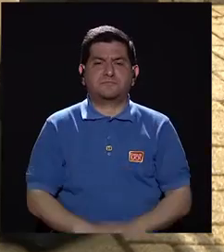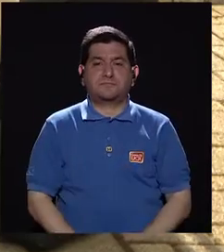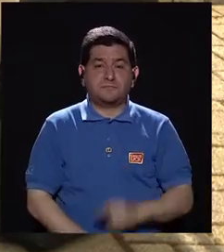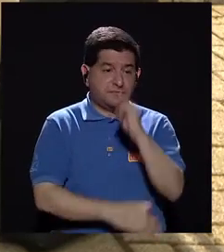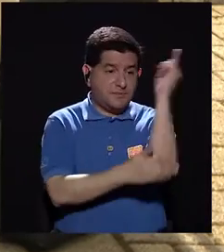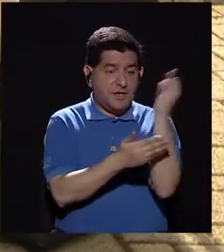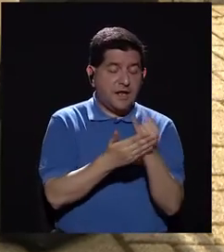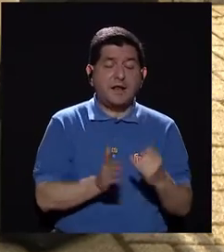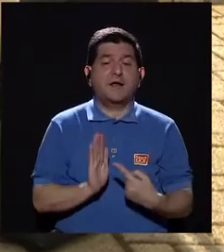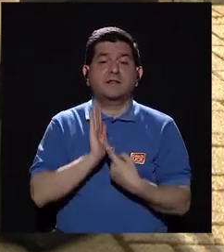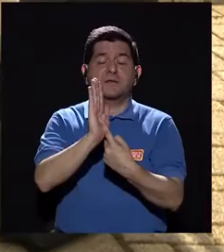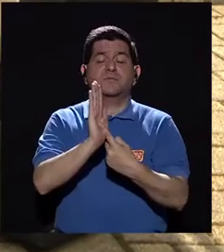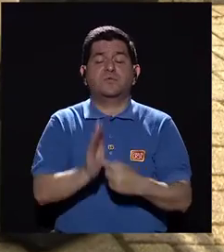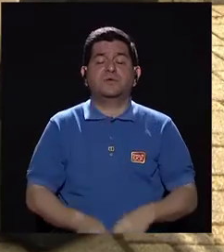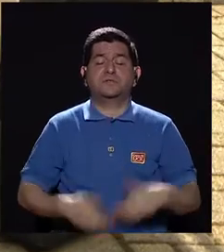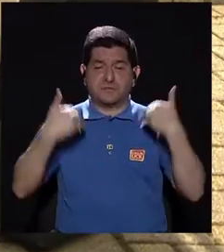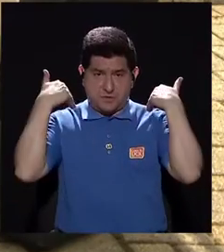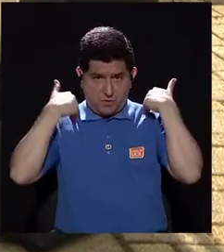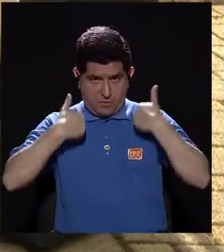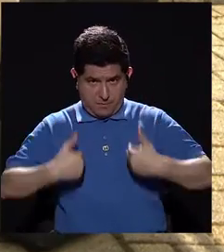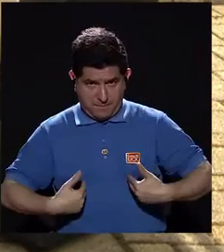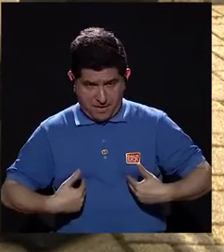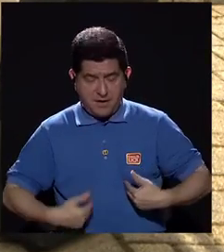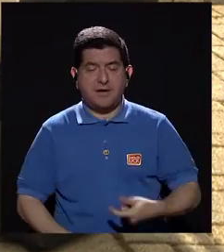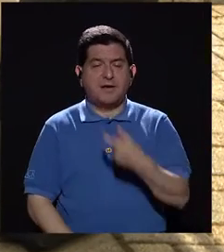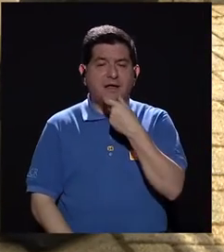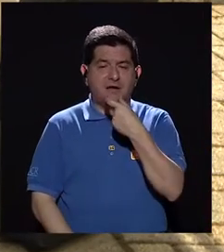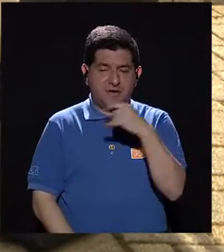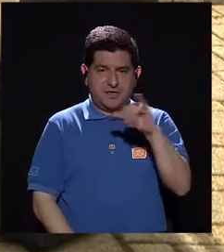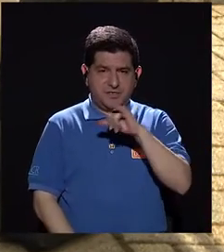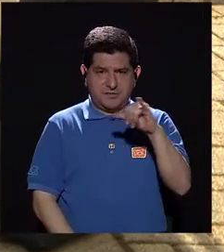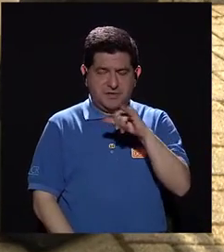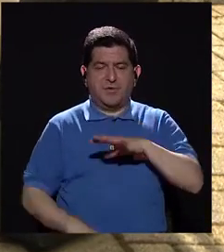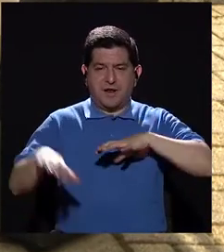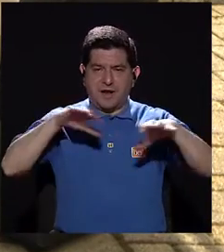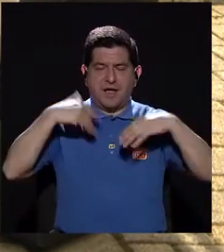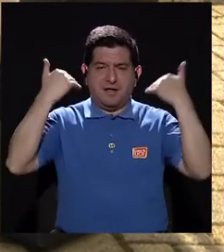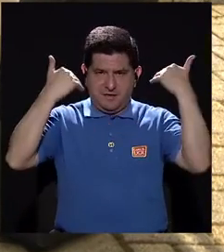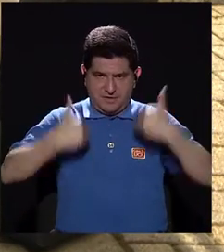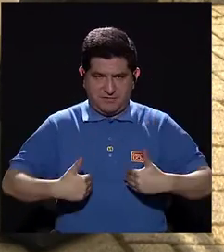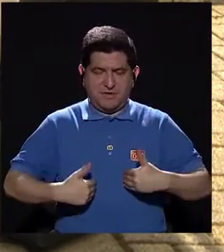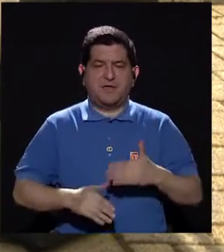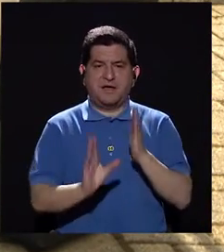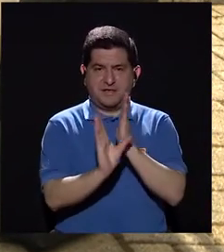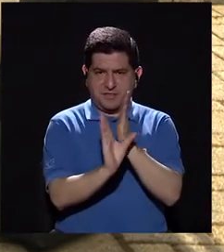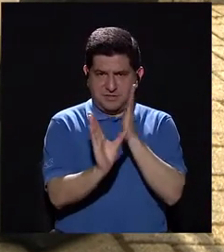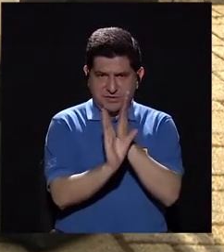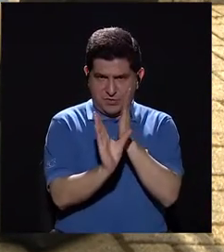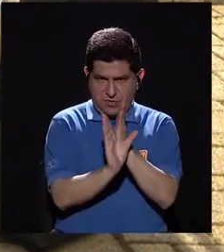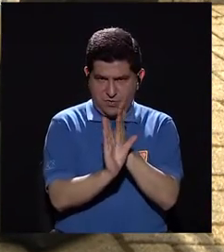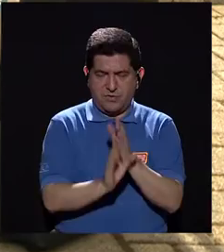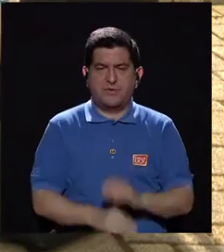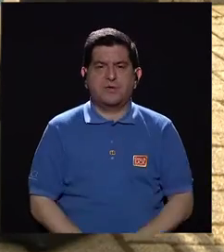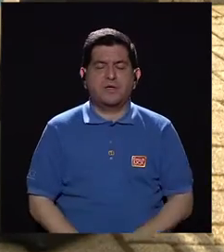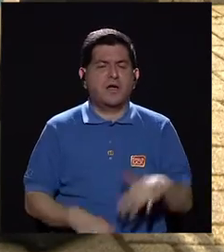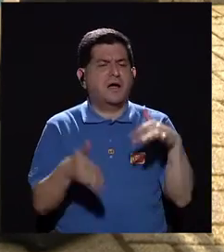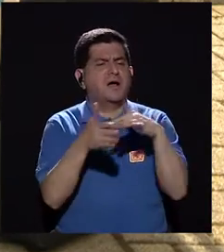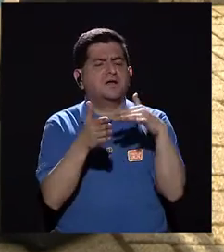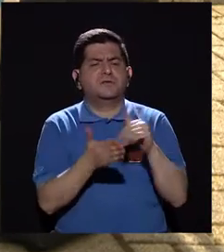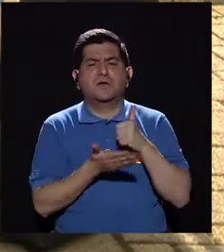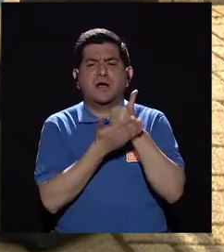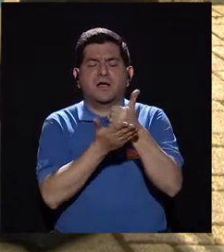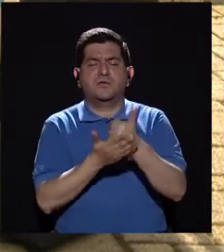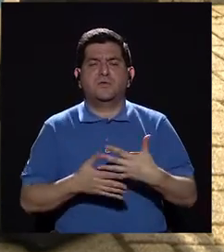el arte es una manifestación humana, la risa es una manifestación humana, la psicología, sus